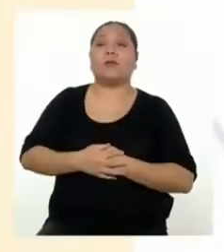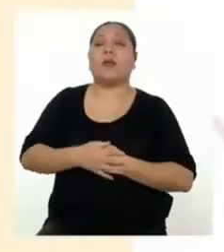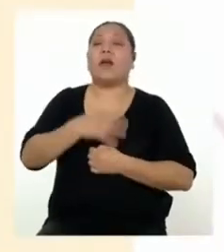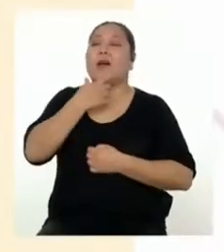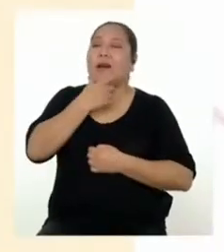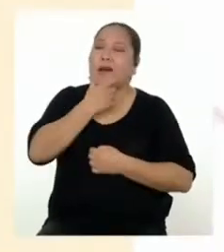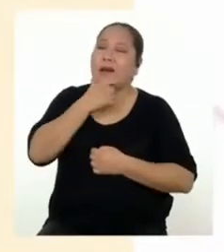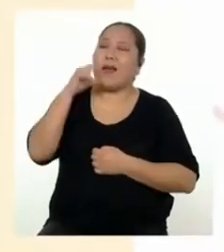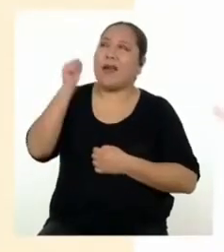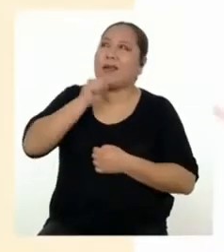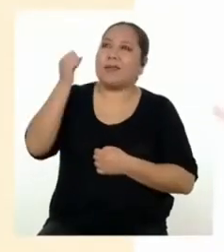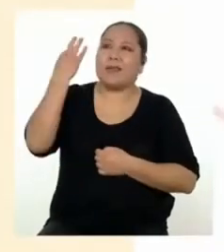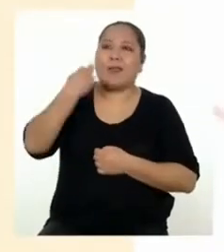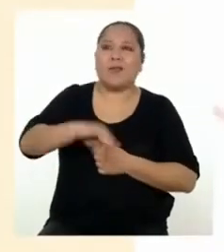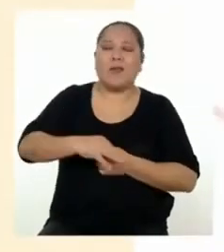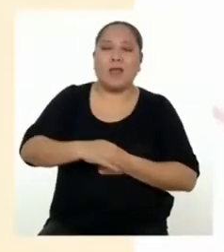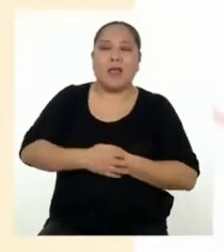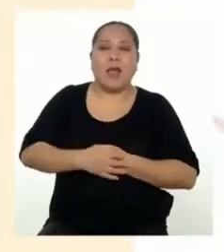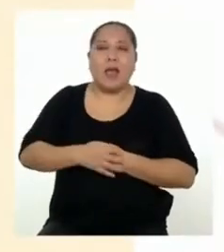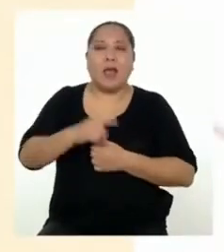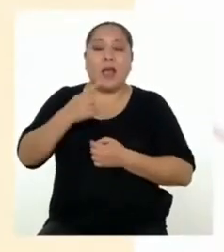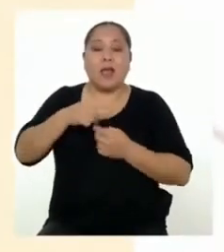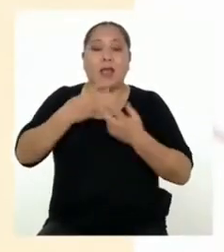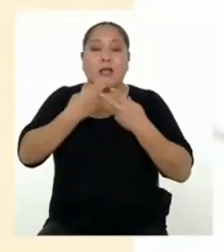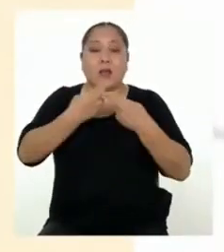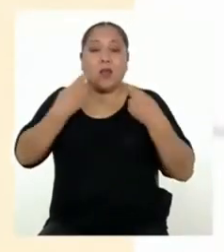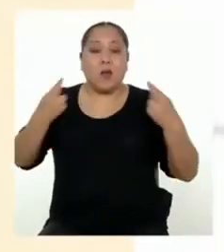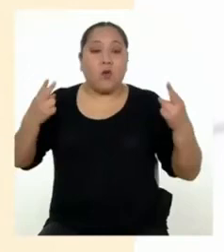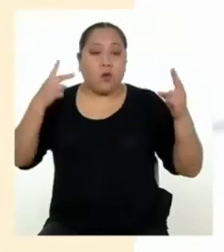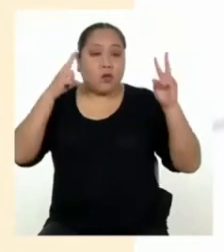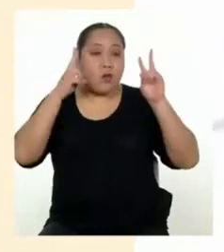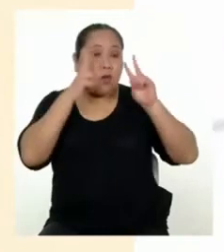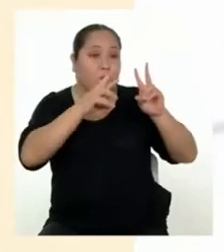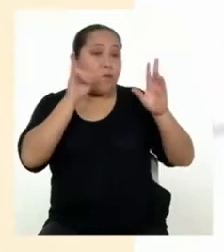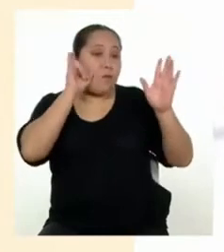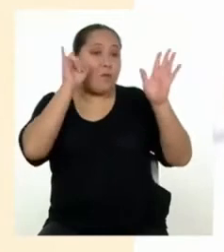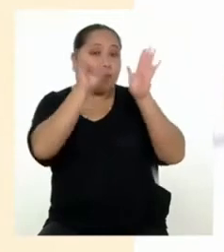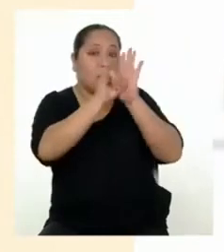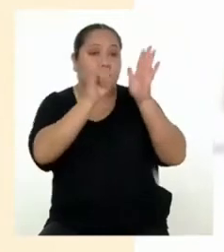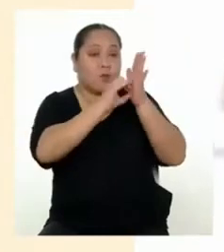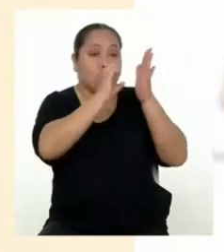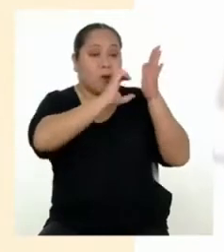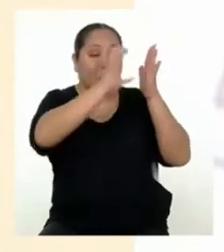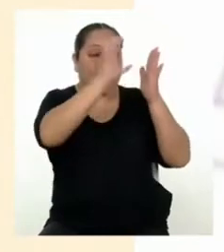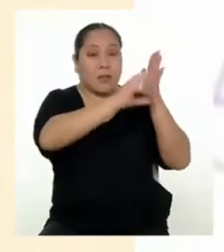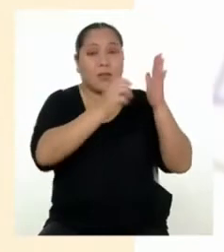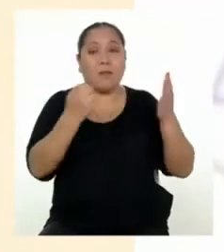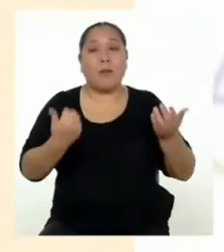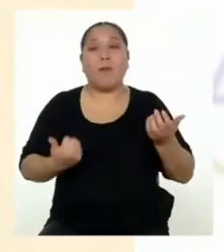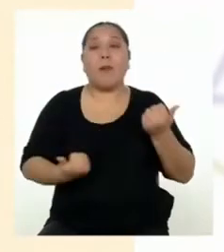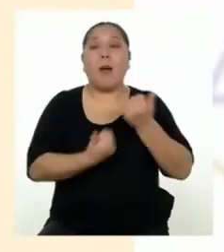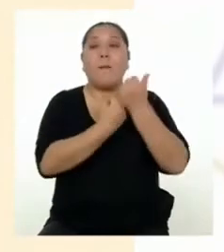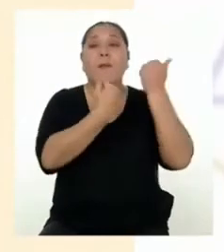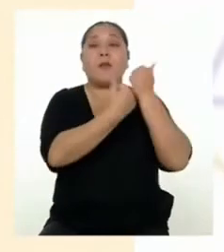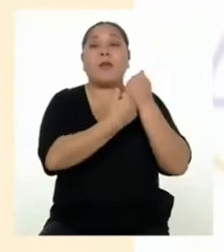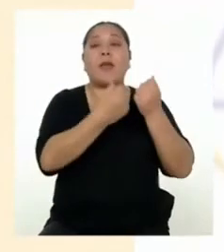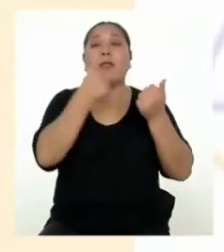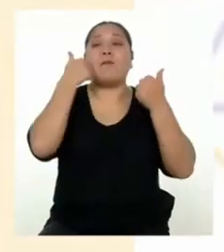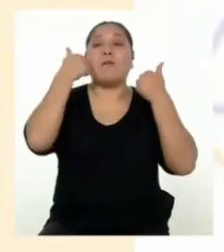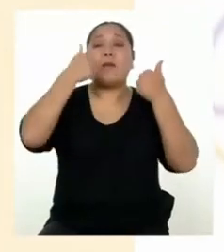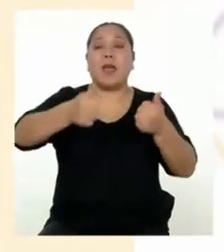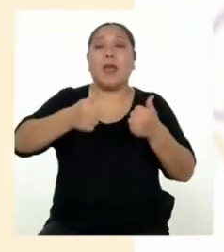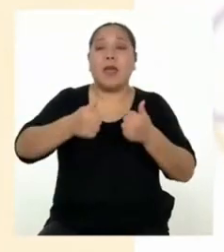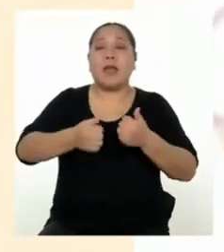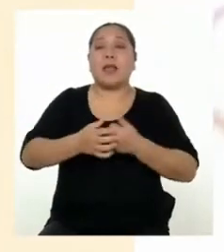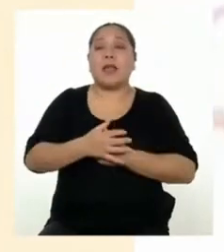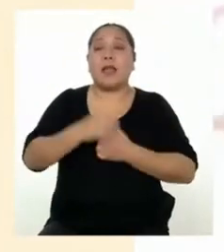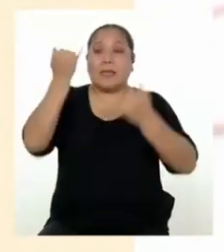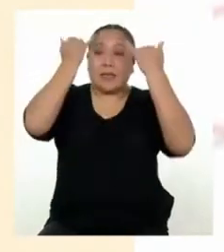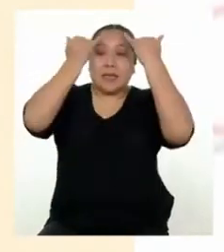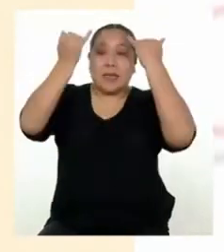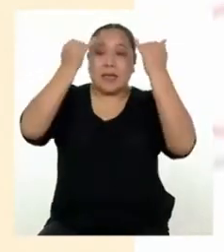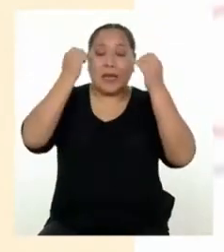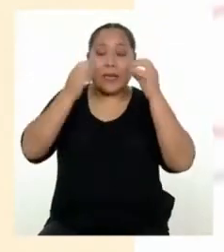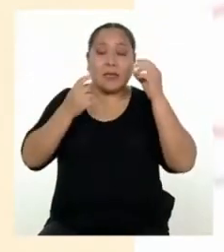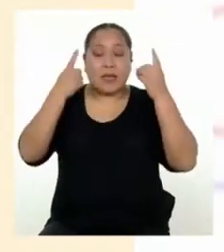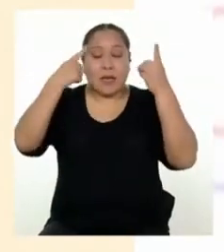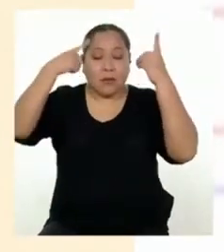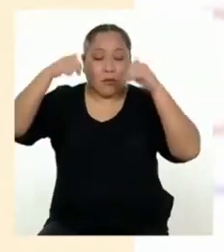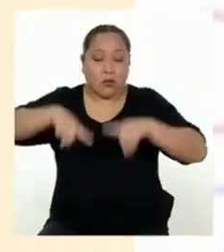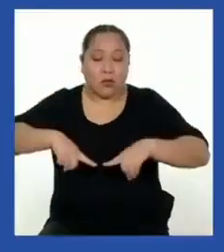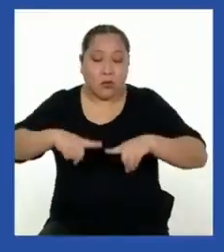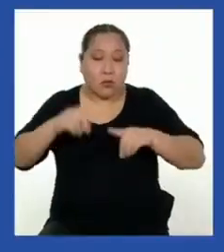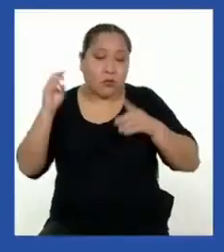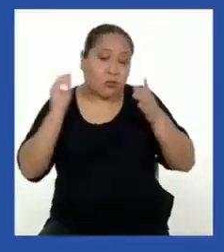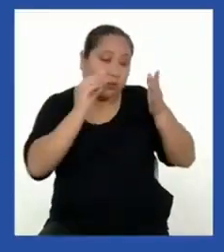¡Ah, verdad! Los recursos visuales van a complementar muy bien las ideas planteadas en cada uno de nuestros acuerdos.